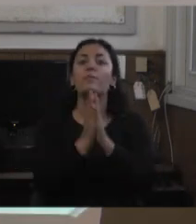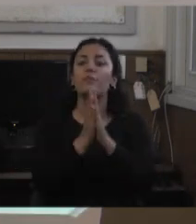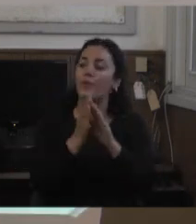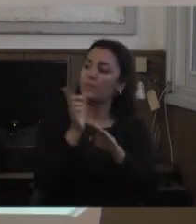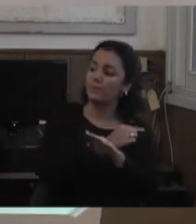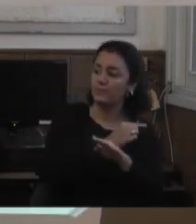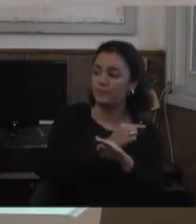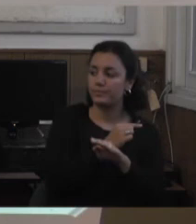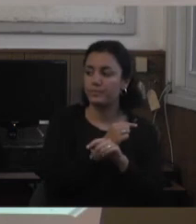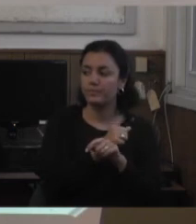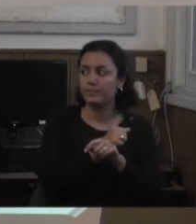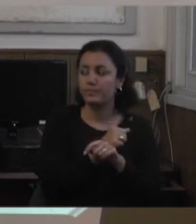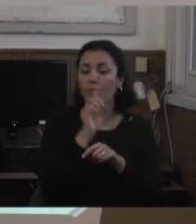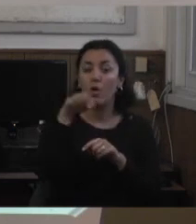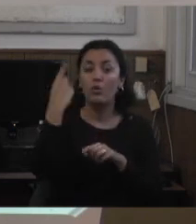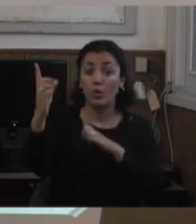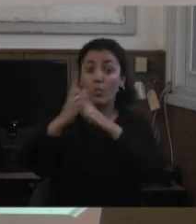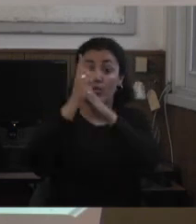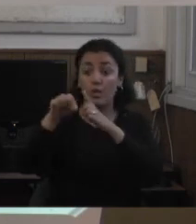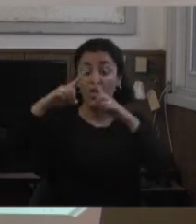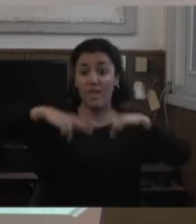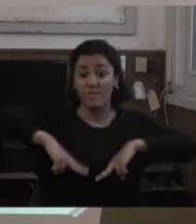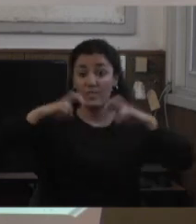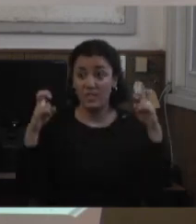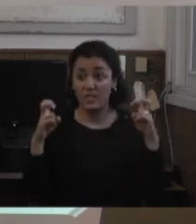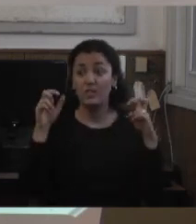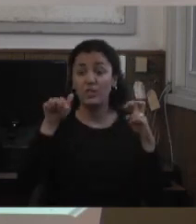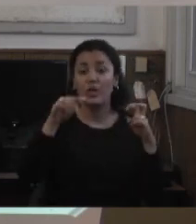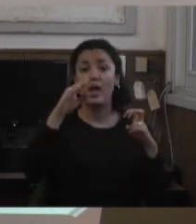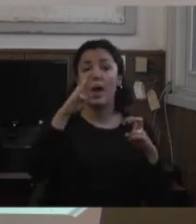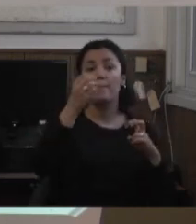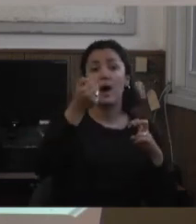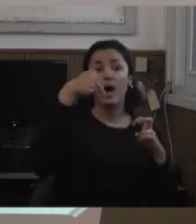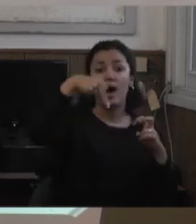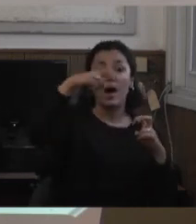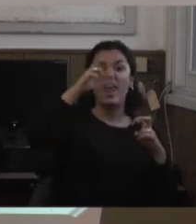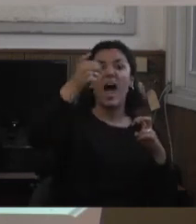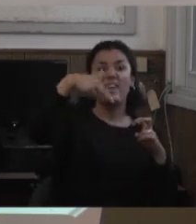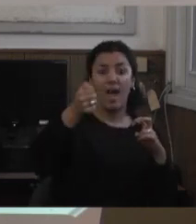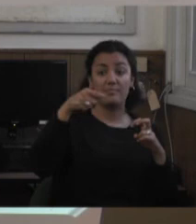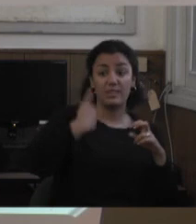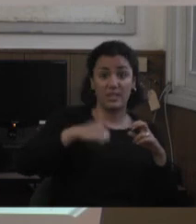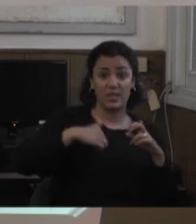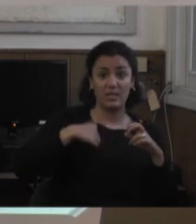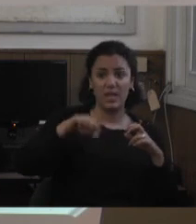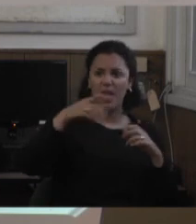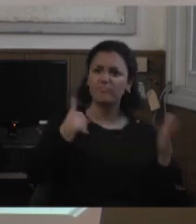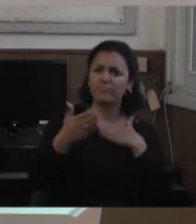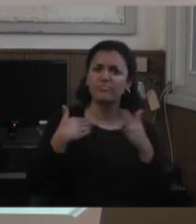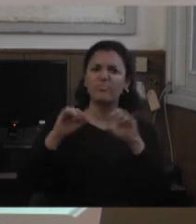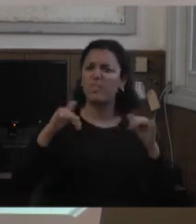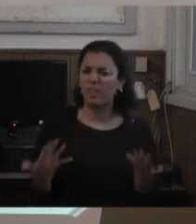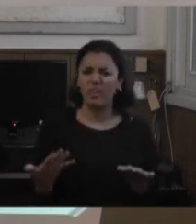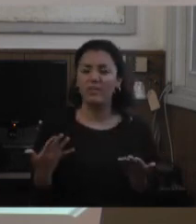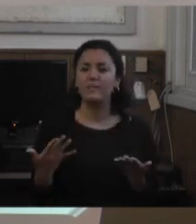otro encuentro tuvo que ver con un encuentro de investigadores esto se hizo en Paraná en Argentina y ahí lo que pusimos en diálogo es los